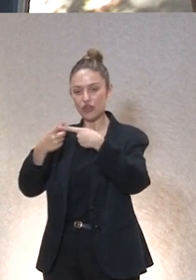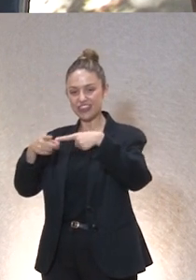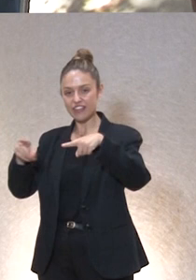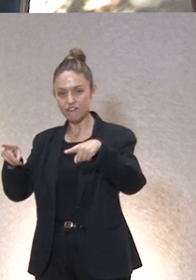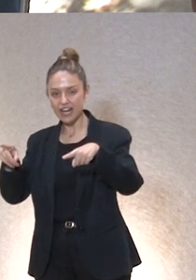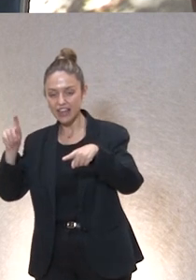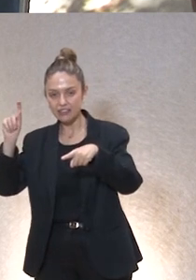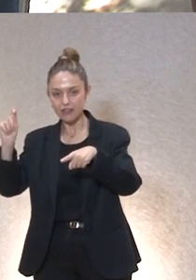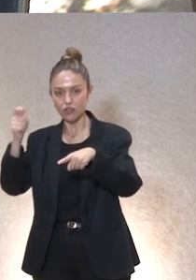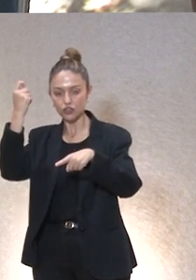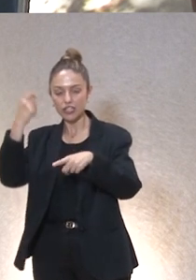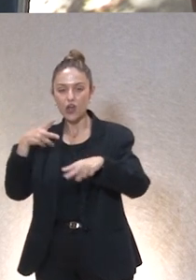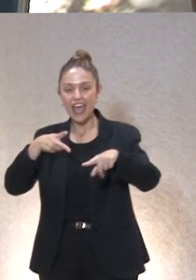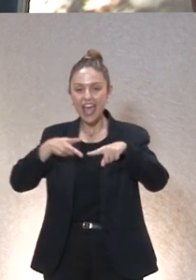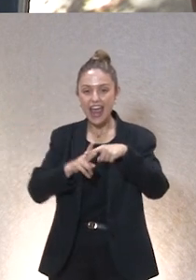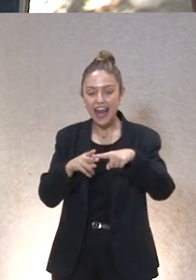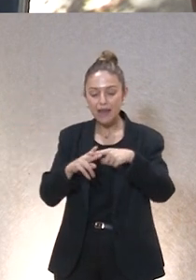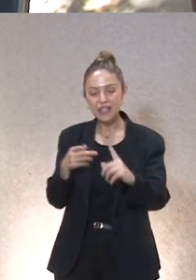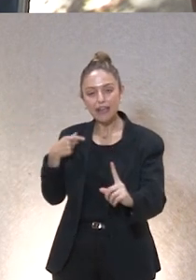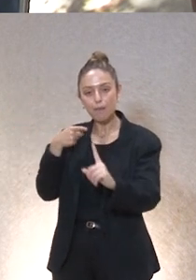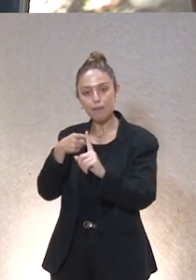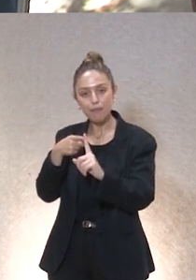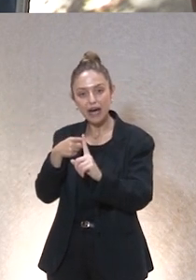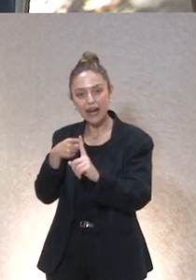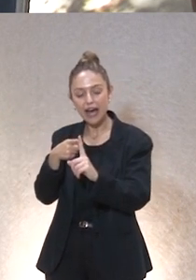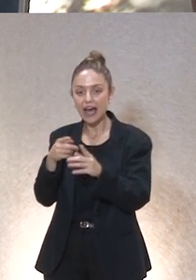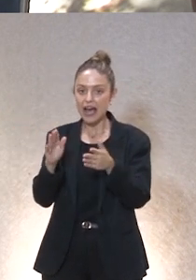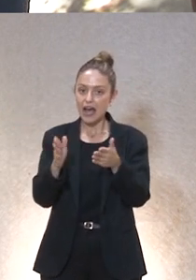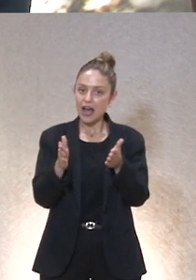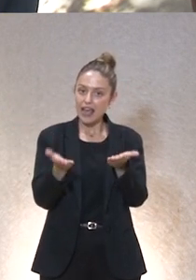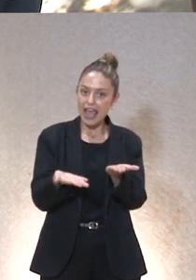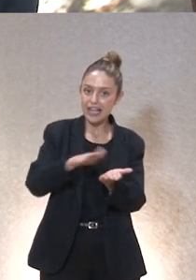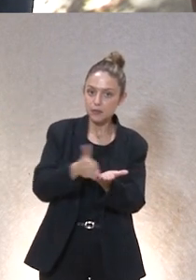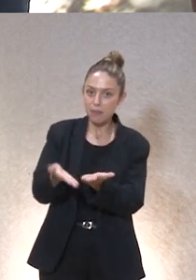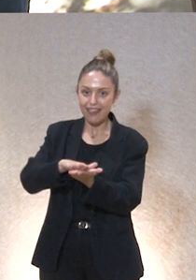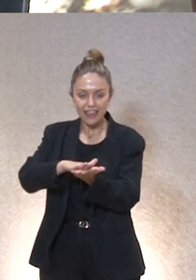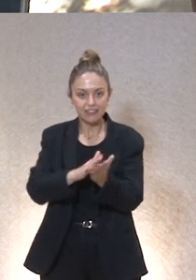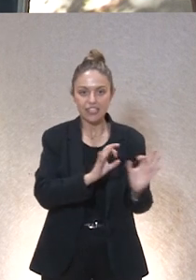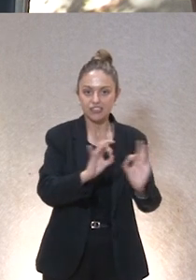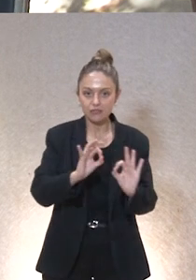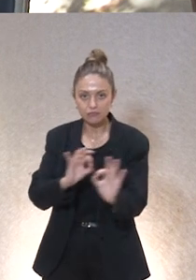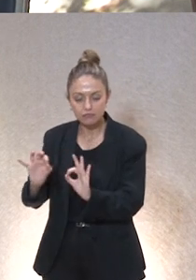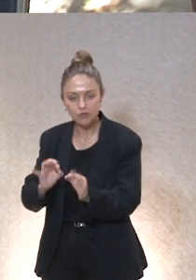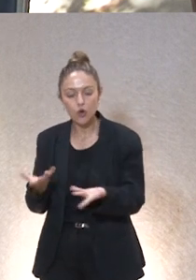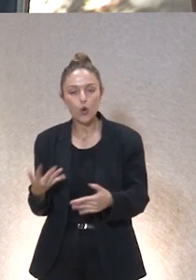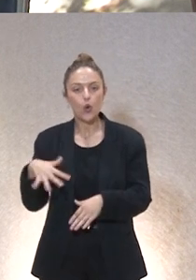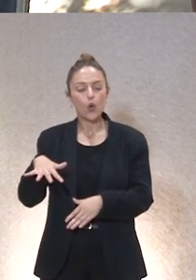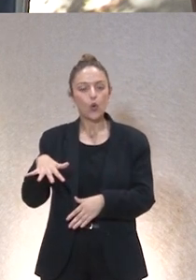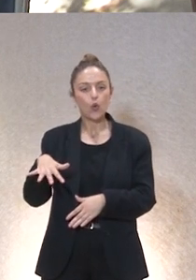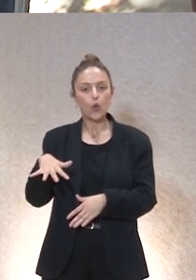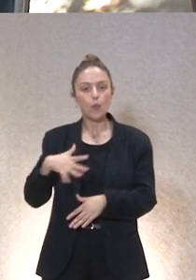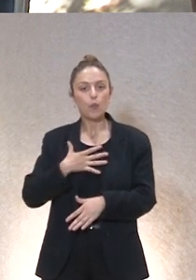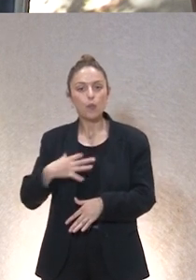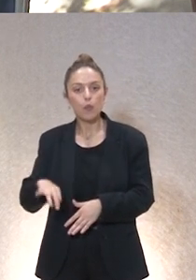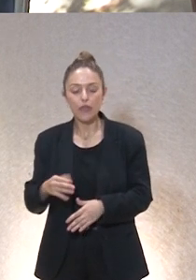¿nos puede ayudar? ¿puede ser una herramienta importante para gestionar los expedientes? para por ejemplo en zonas es decir el poder tener